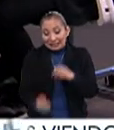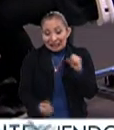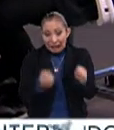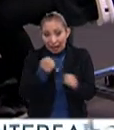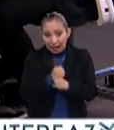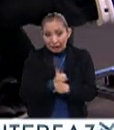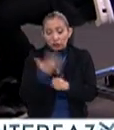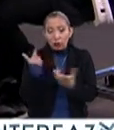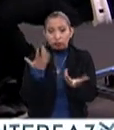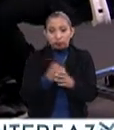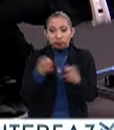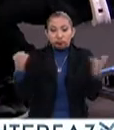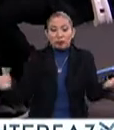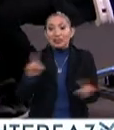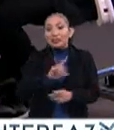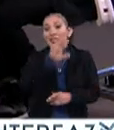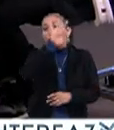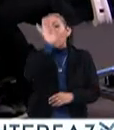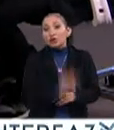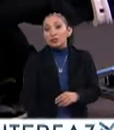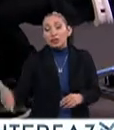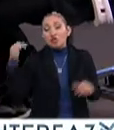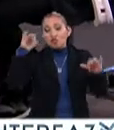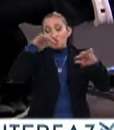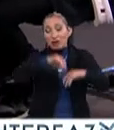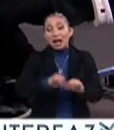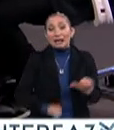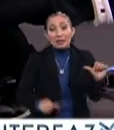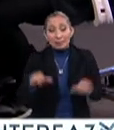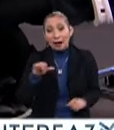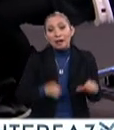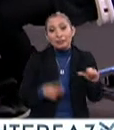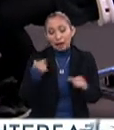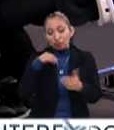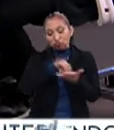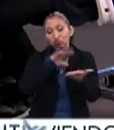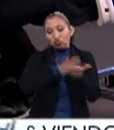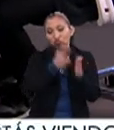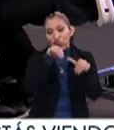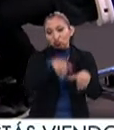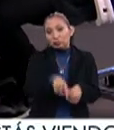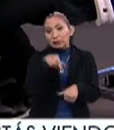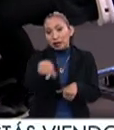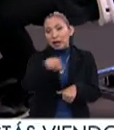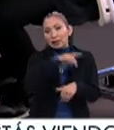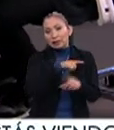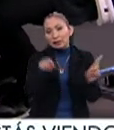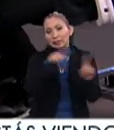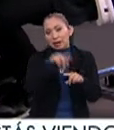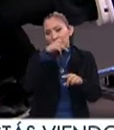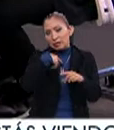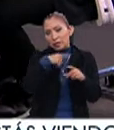año rompemos récord porque tenemos un 35% de eventos que vienen, que se inscribieron al Abierto, que vienen de todo el país.